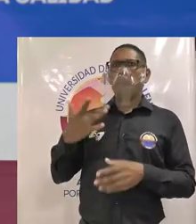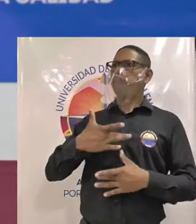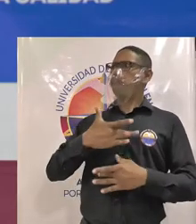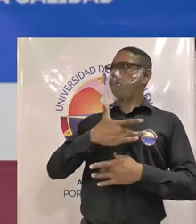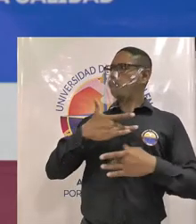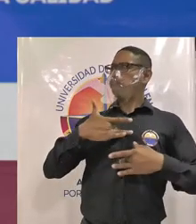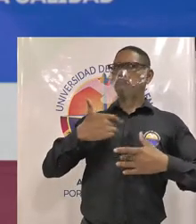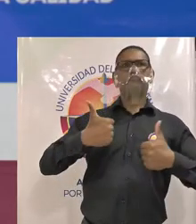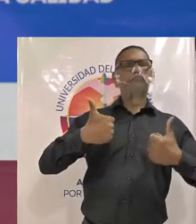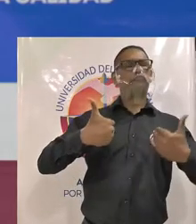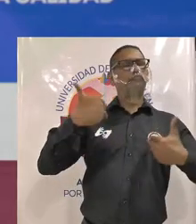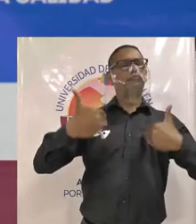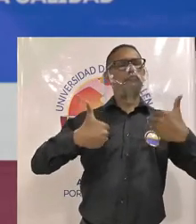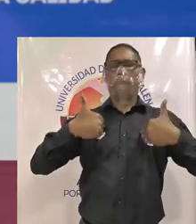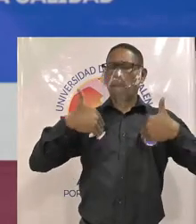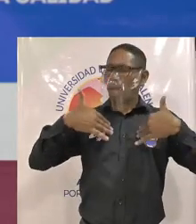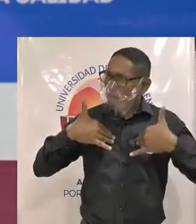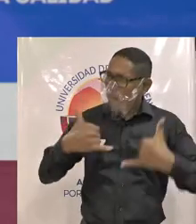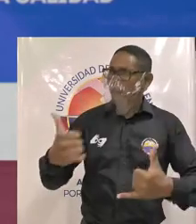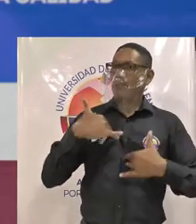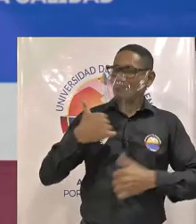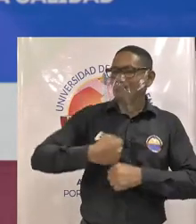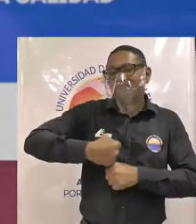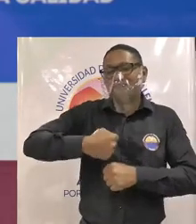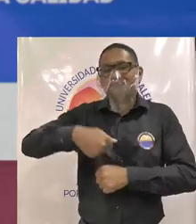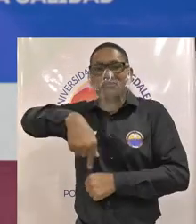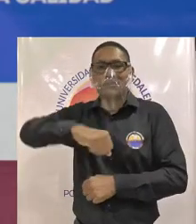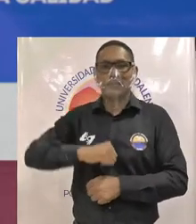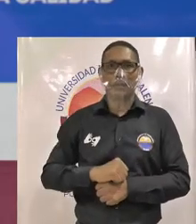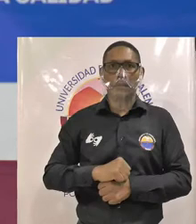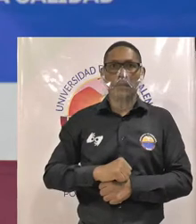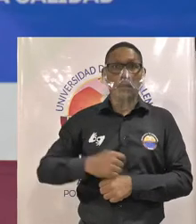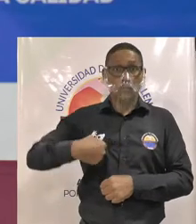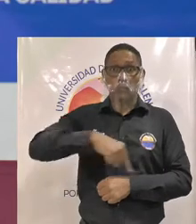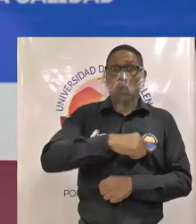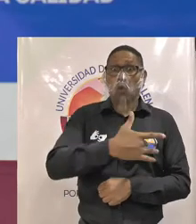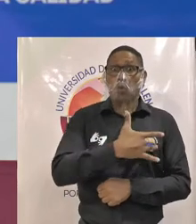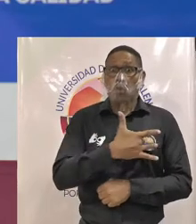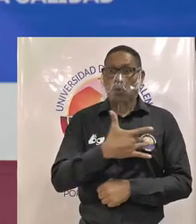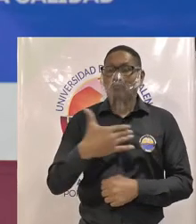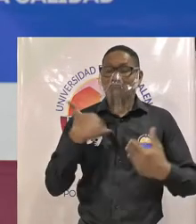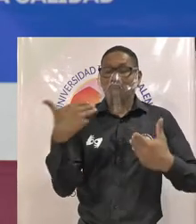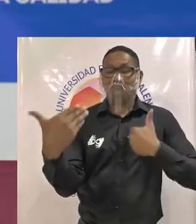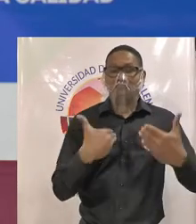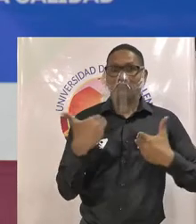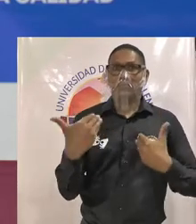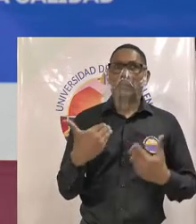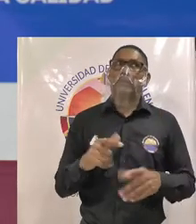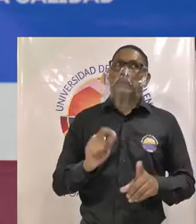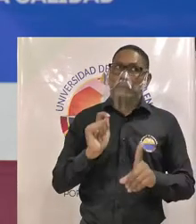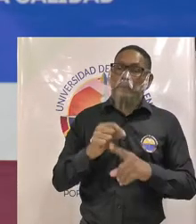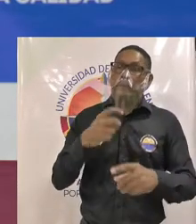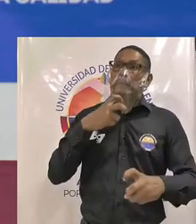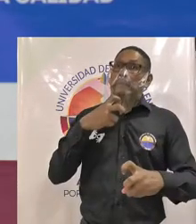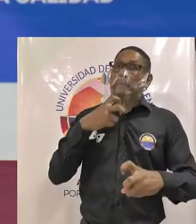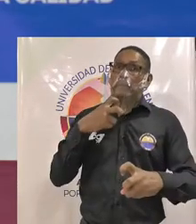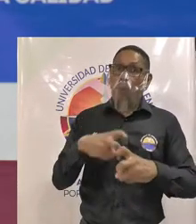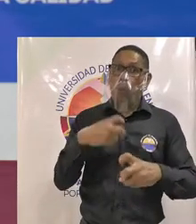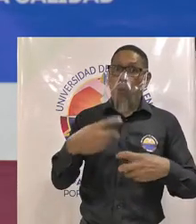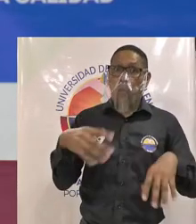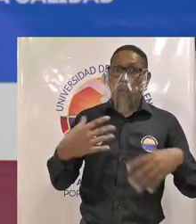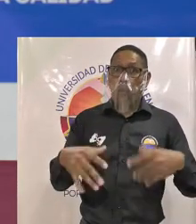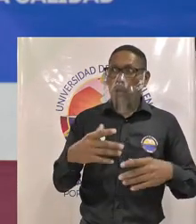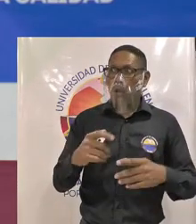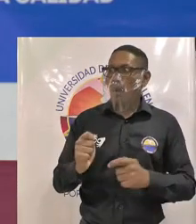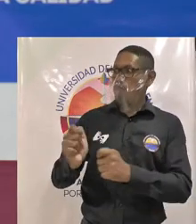docente sienta feliz haciendo su labor yo creo que todos nos sentimos contentos pero nos cuesta todavía un poco en términos de de la